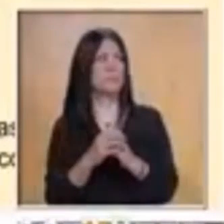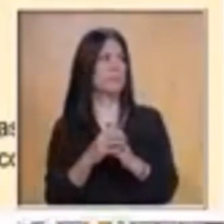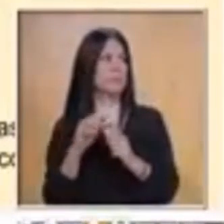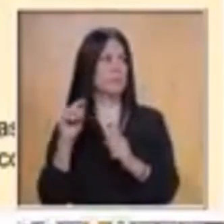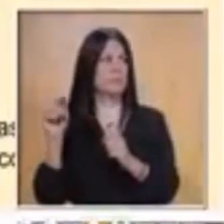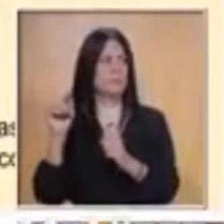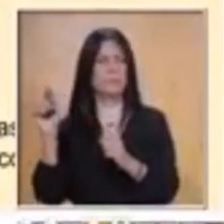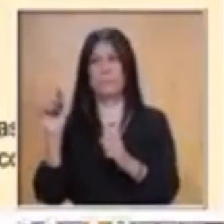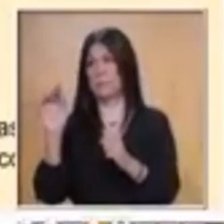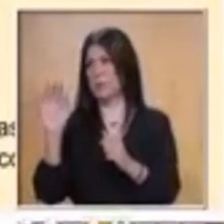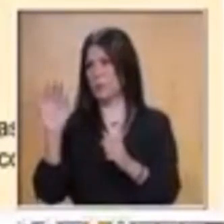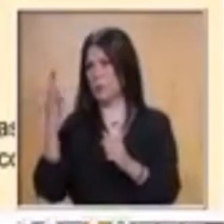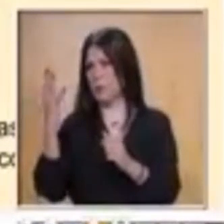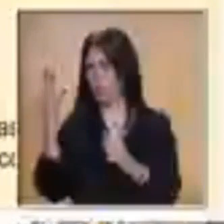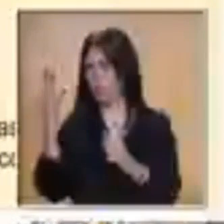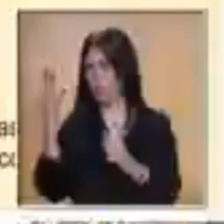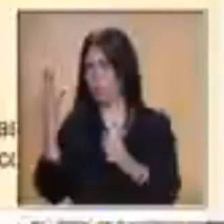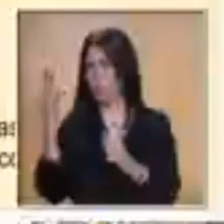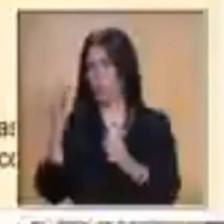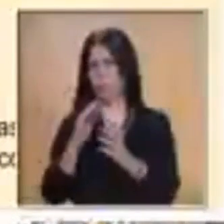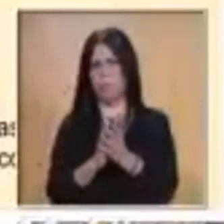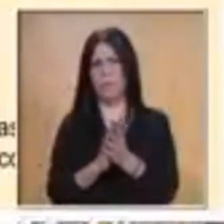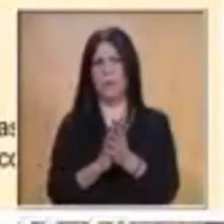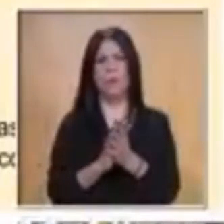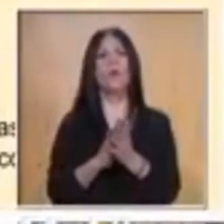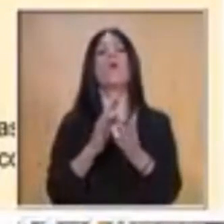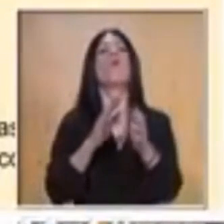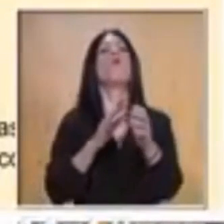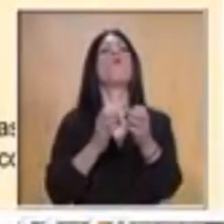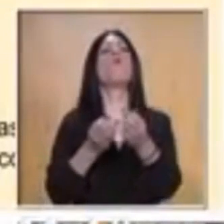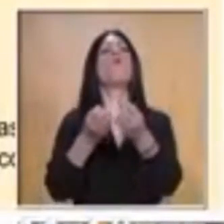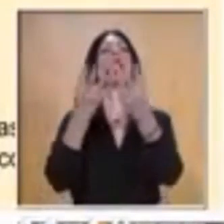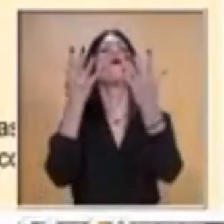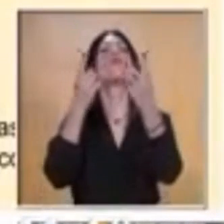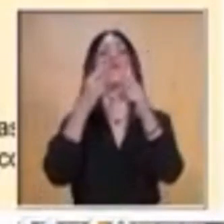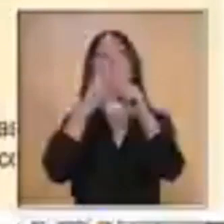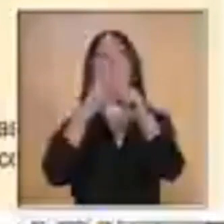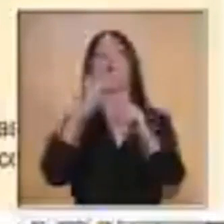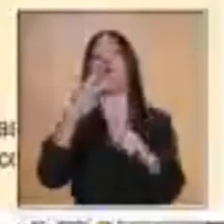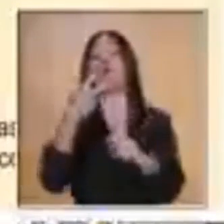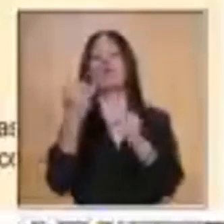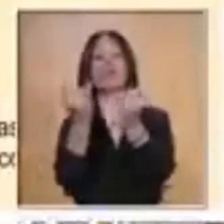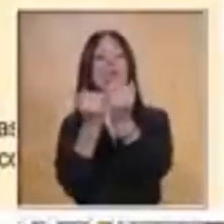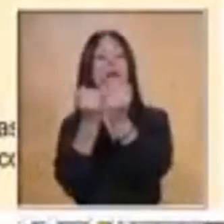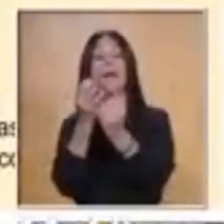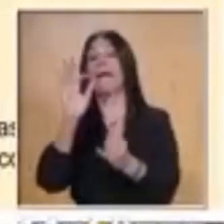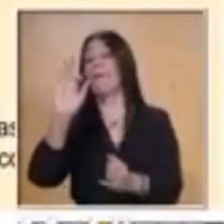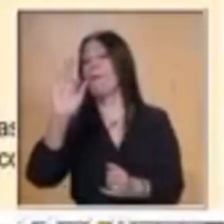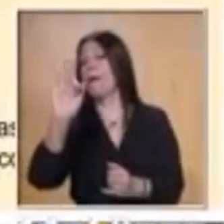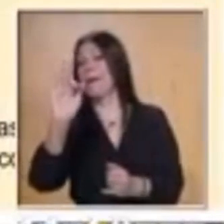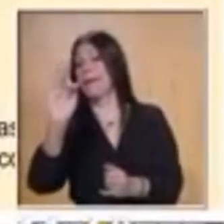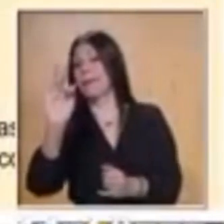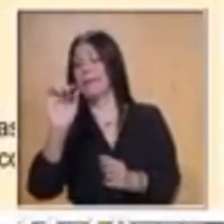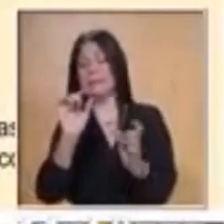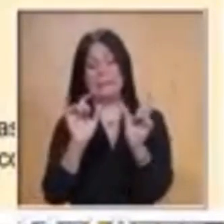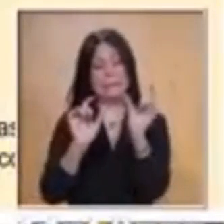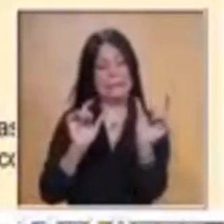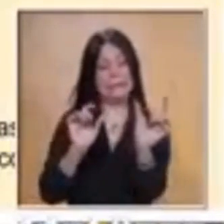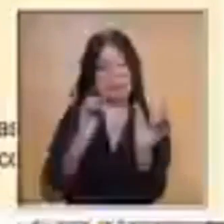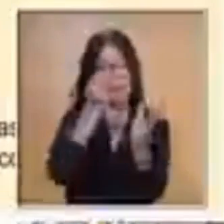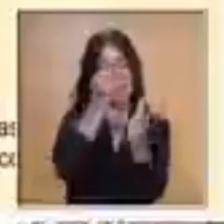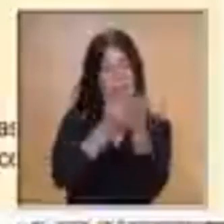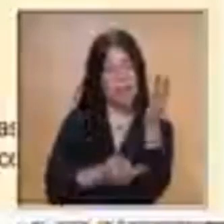cantidad multiplicado por 8 te da 40? ¿Qué multiplicado por 7,